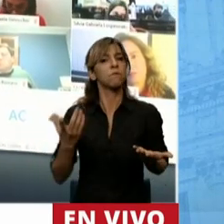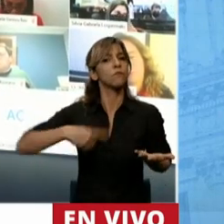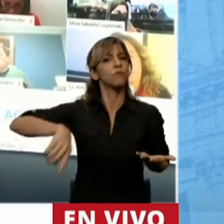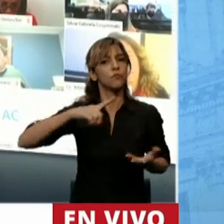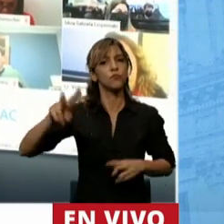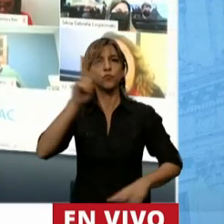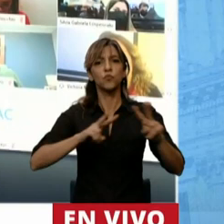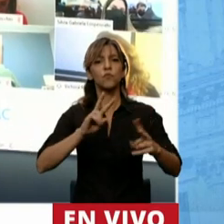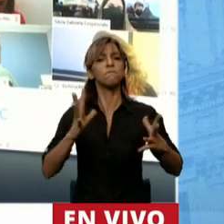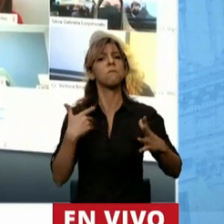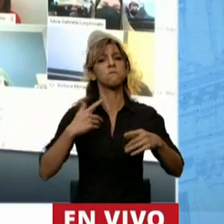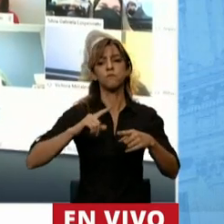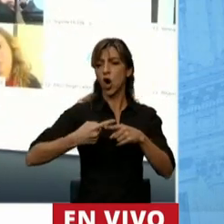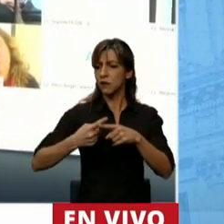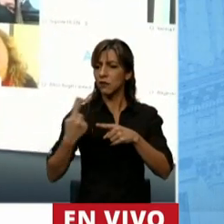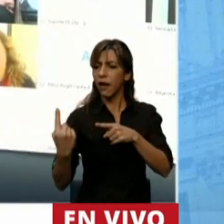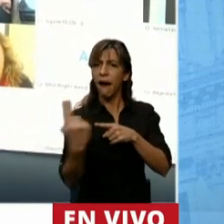de cuidado